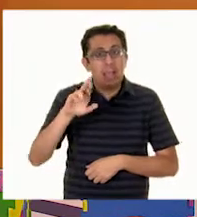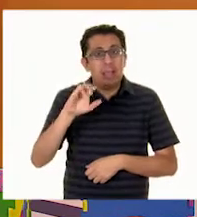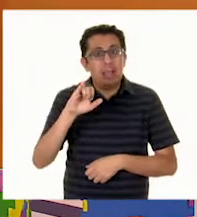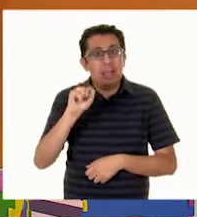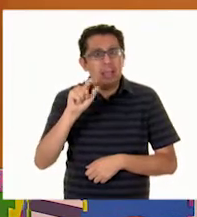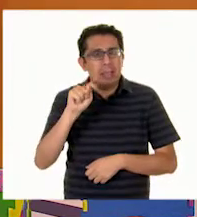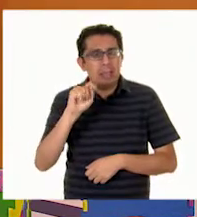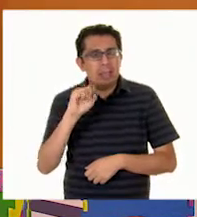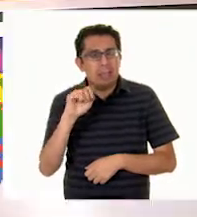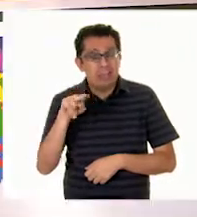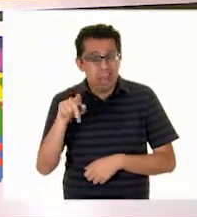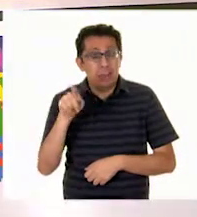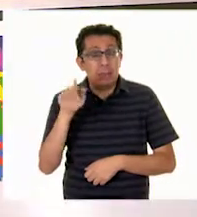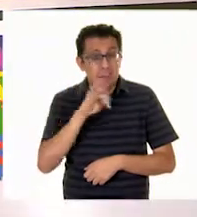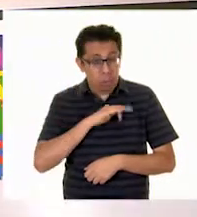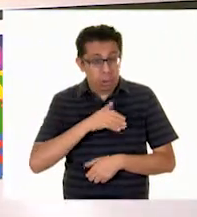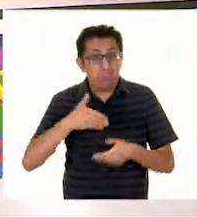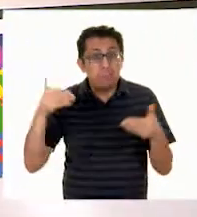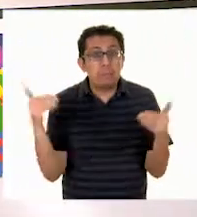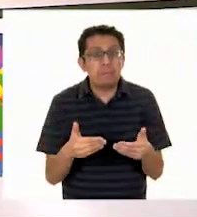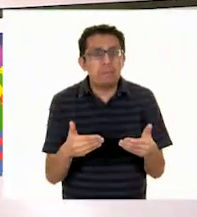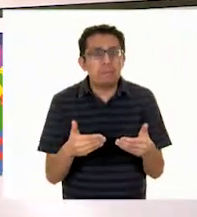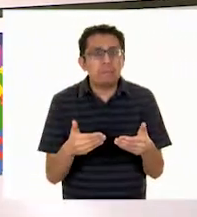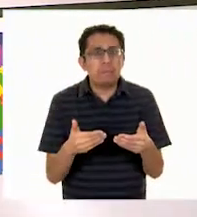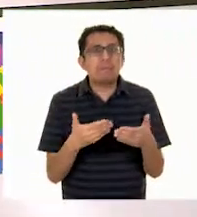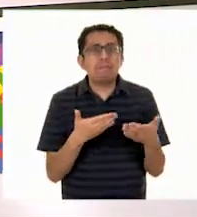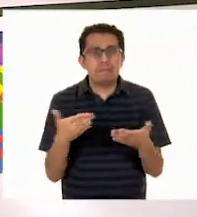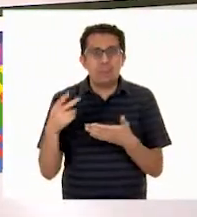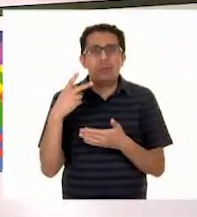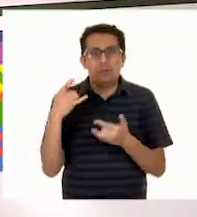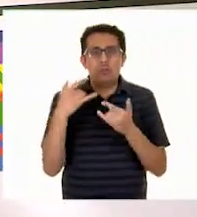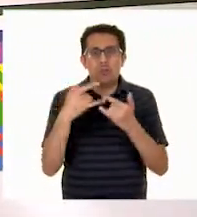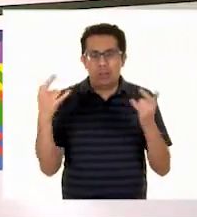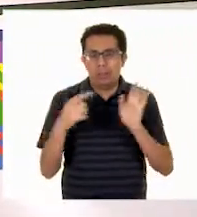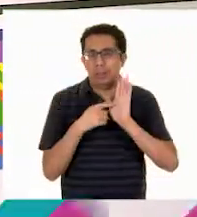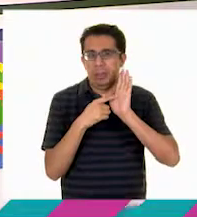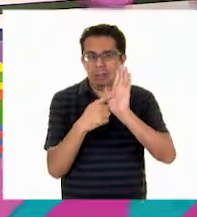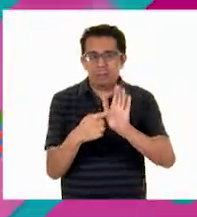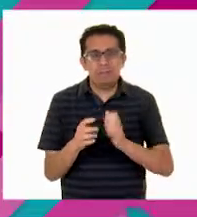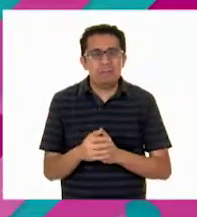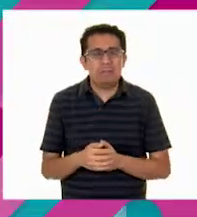parece si me la presentas? Por supuesto, vamos a conocer su historia. Muy bien, ¡vamos!